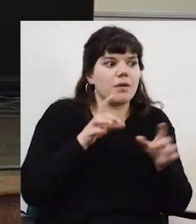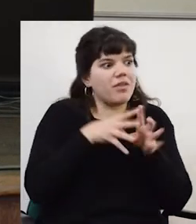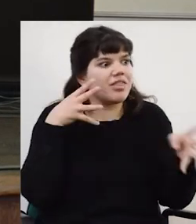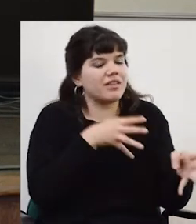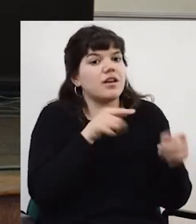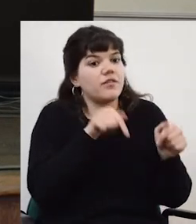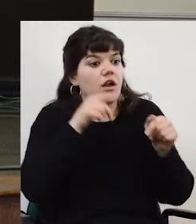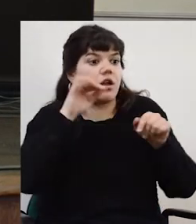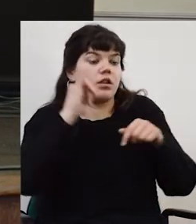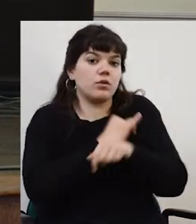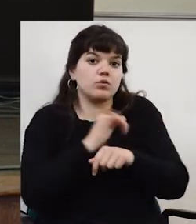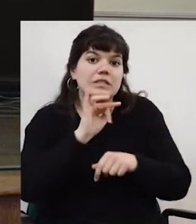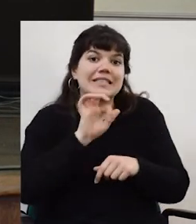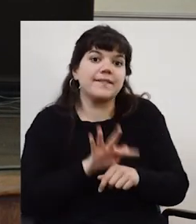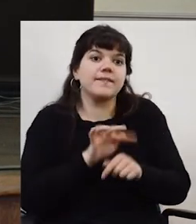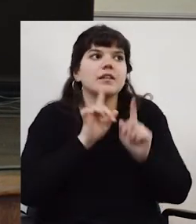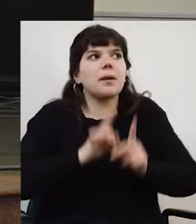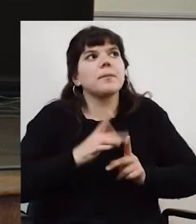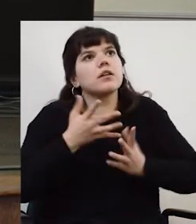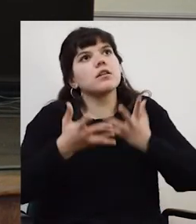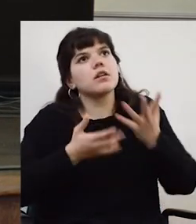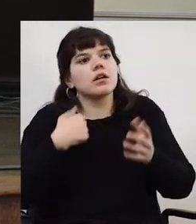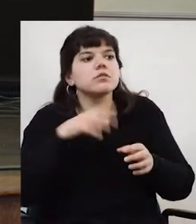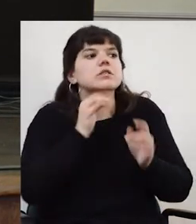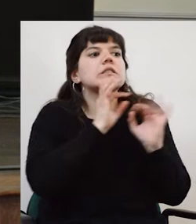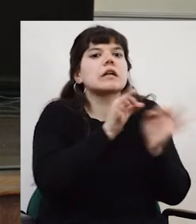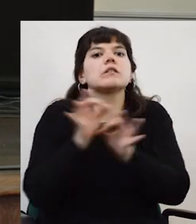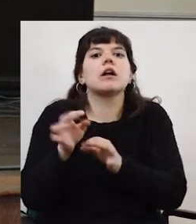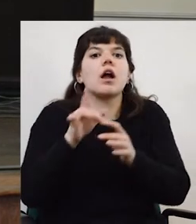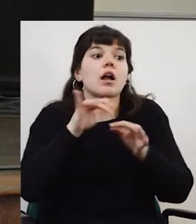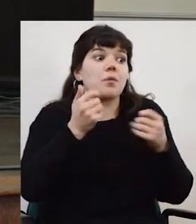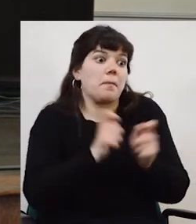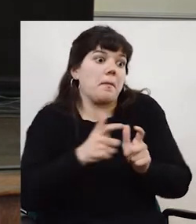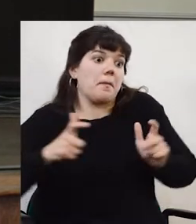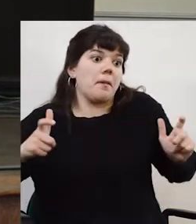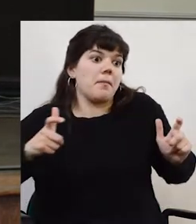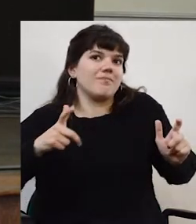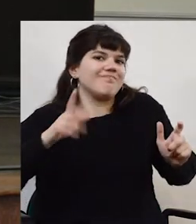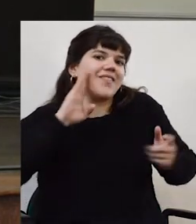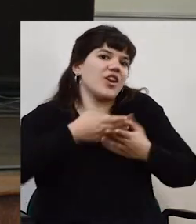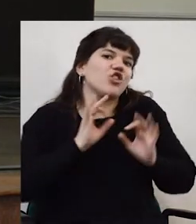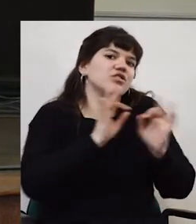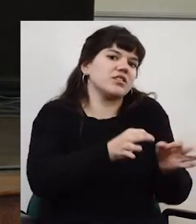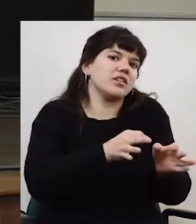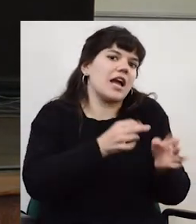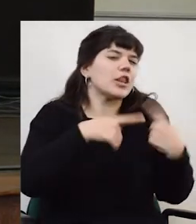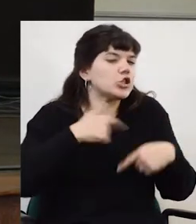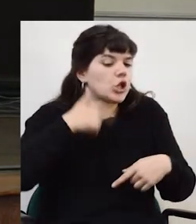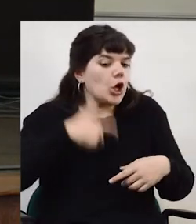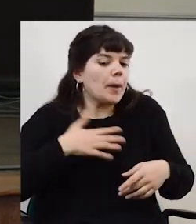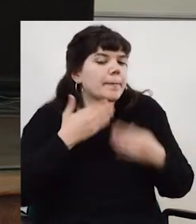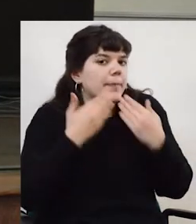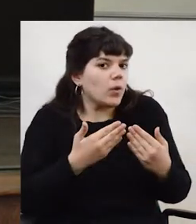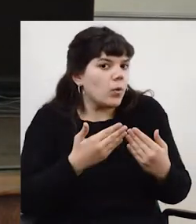nos tiene que llevar a lugares a los que si le damos crecimiento a lo que ya existe quizás no lleguemos. Mi pregunta es entonces,